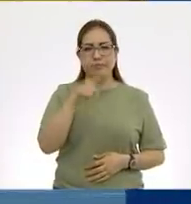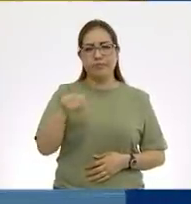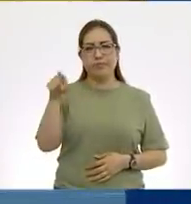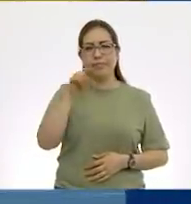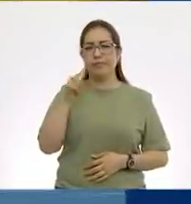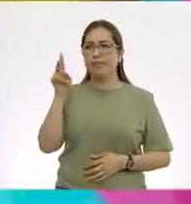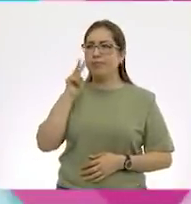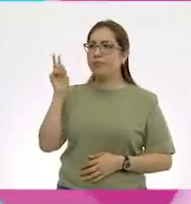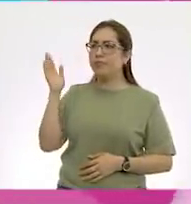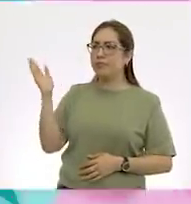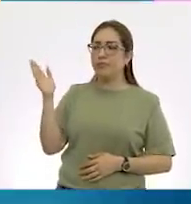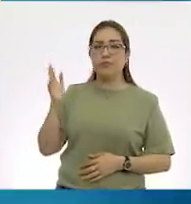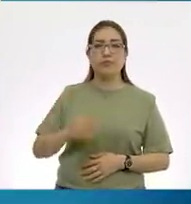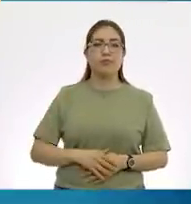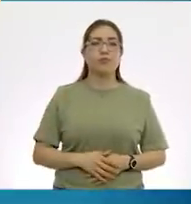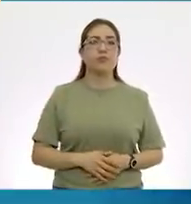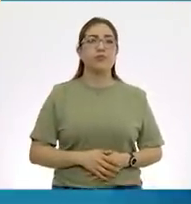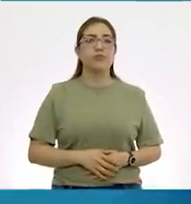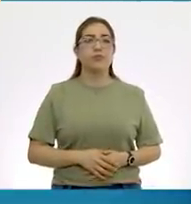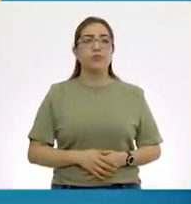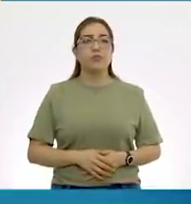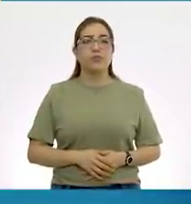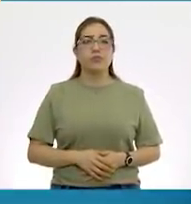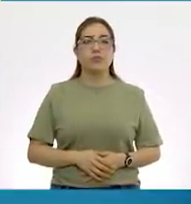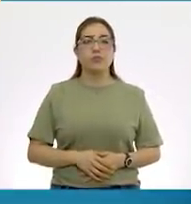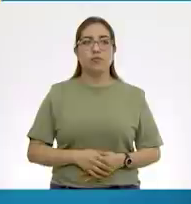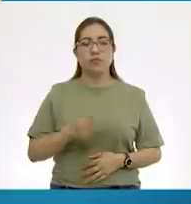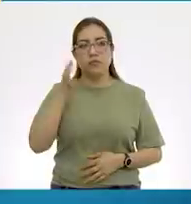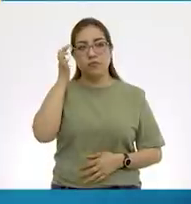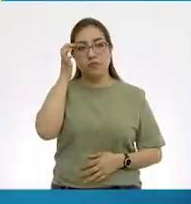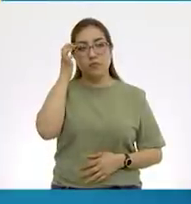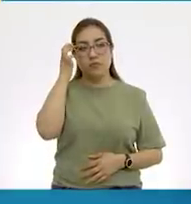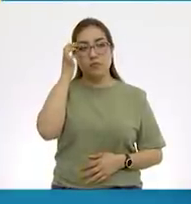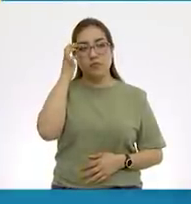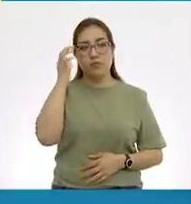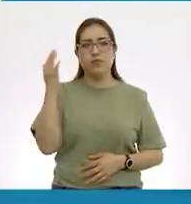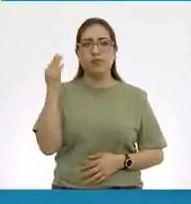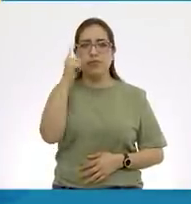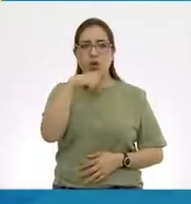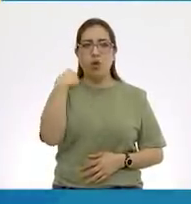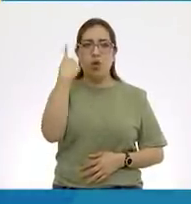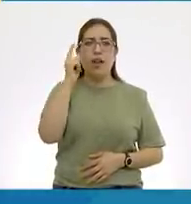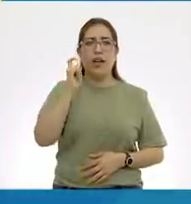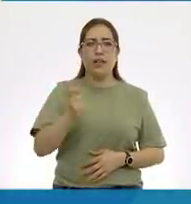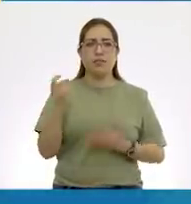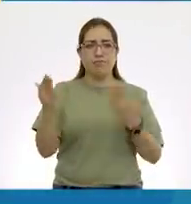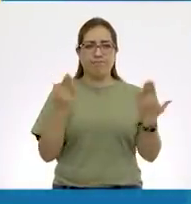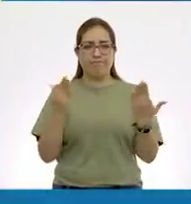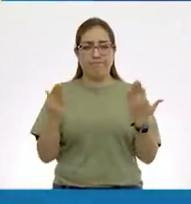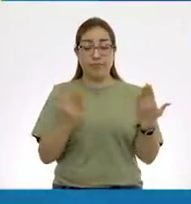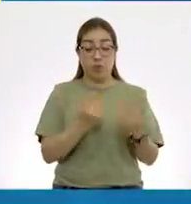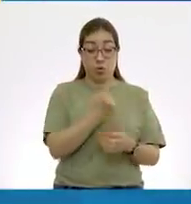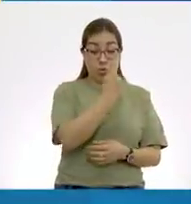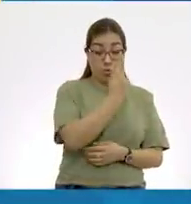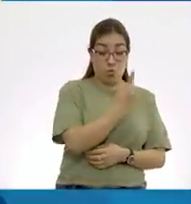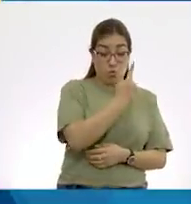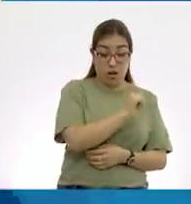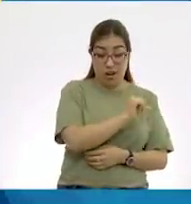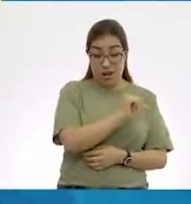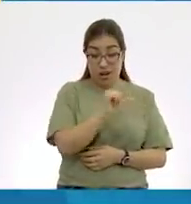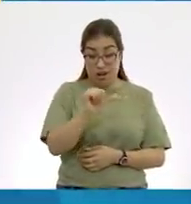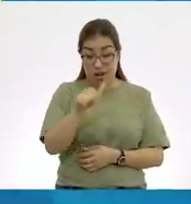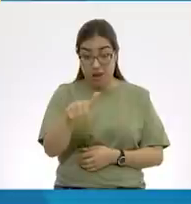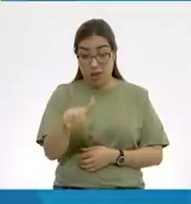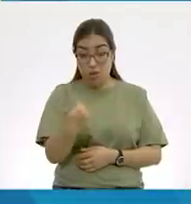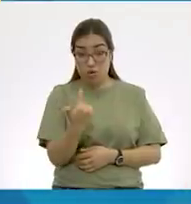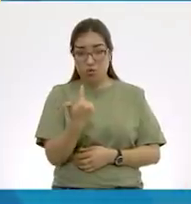a qué equivalen las horas que estamos marcando. De la 1 a las 12 del mediodía no